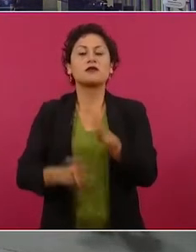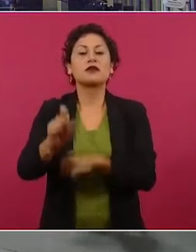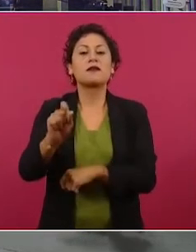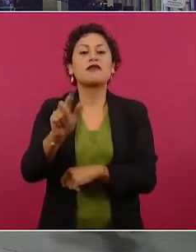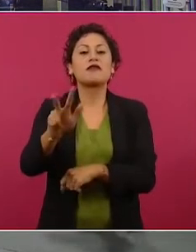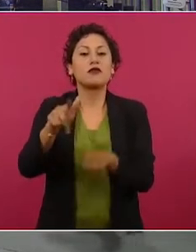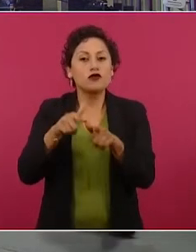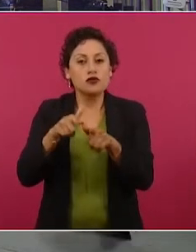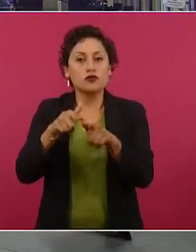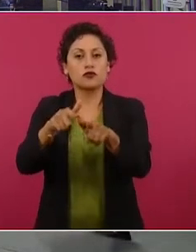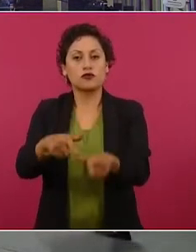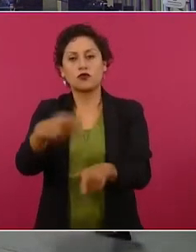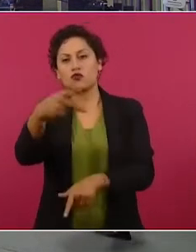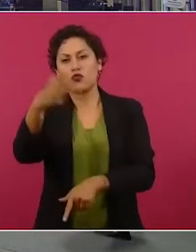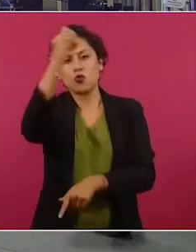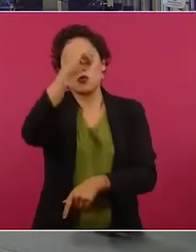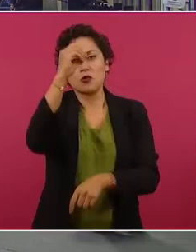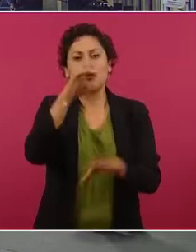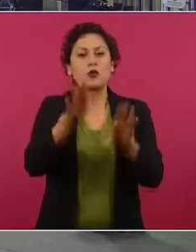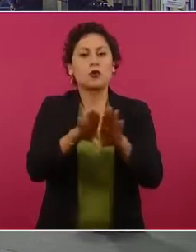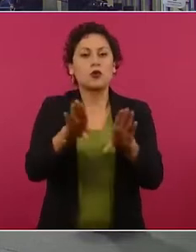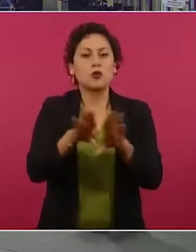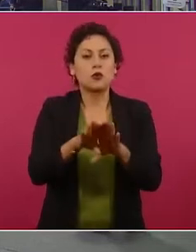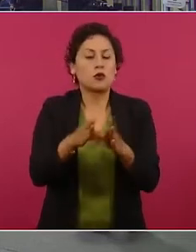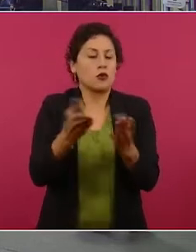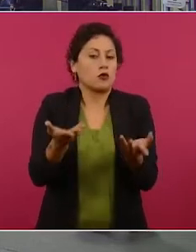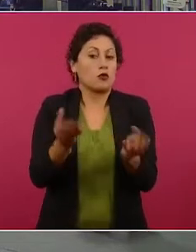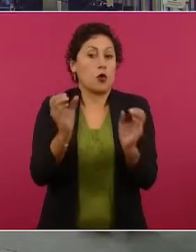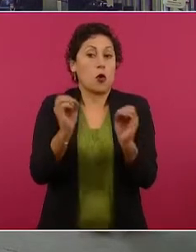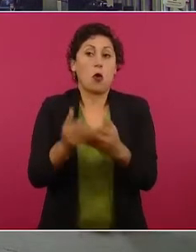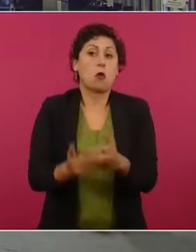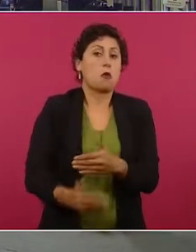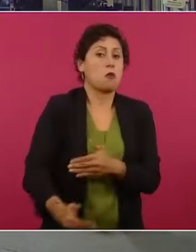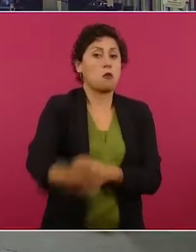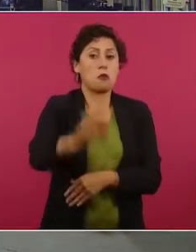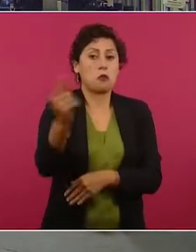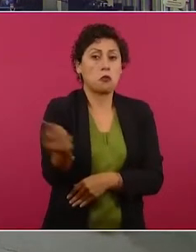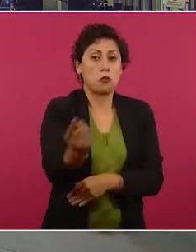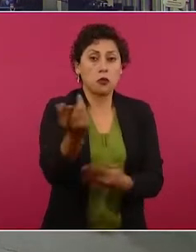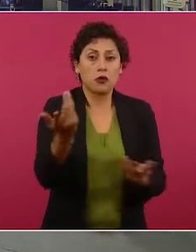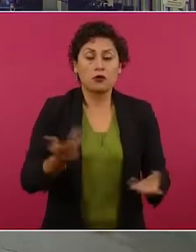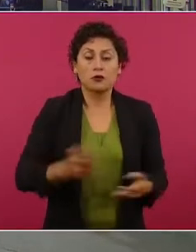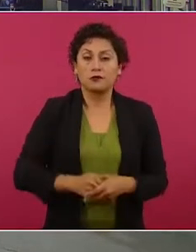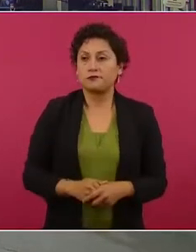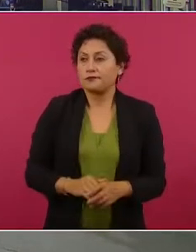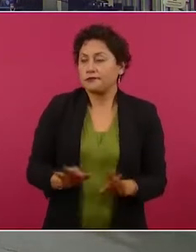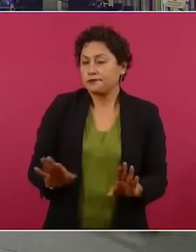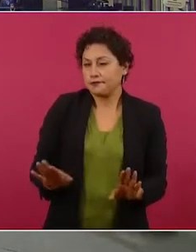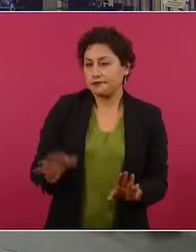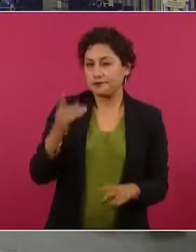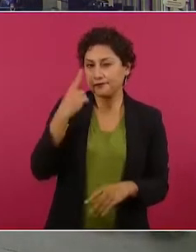cómo lo vería o tiene que ser indefinida la presencia de las Fuerzas Armadas? Lo mejor sería,